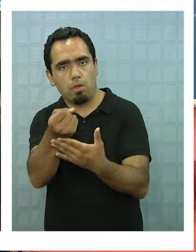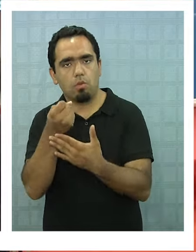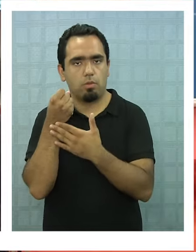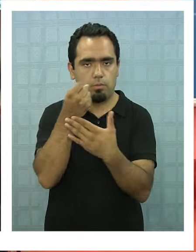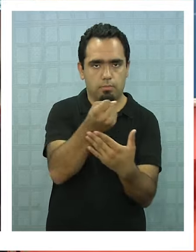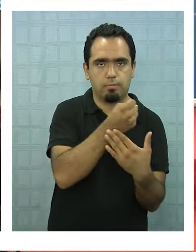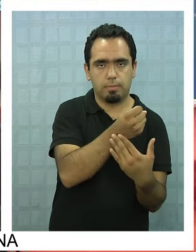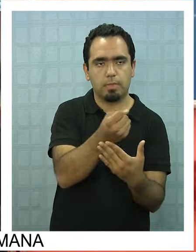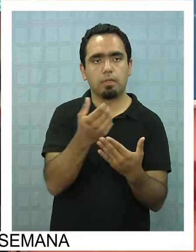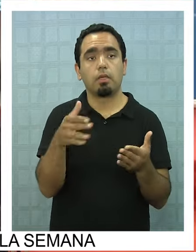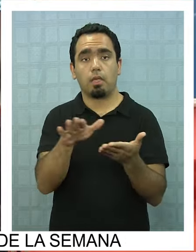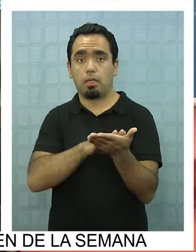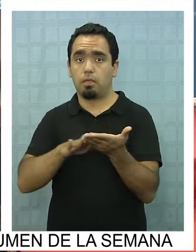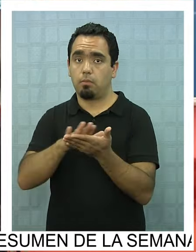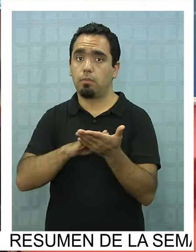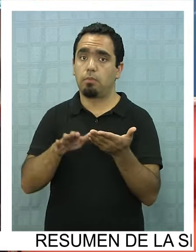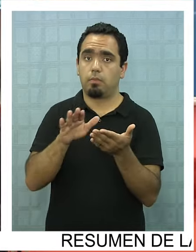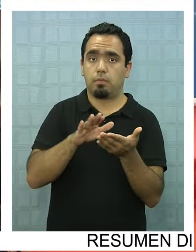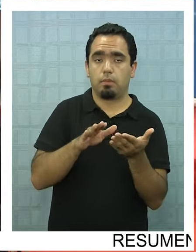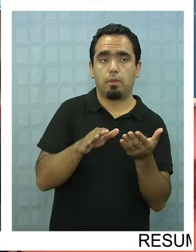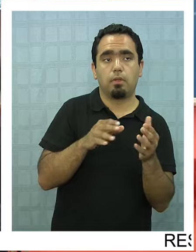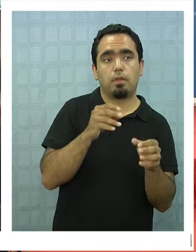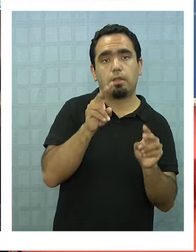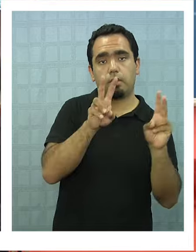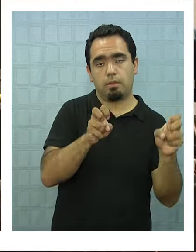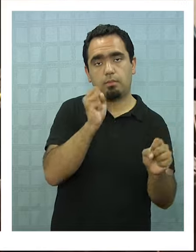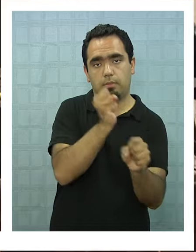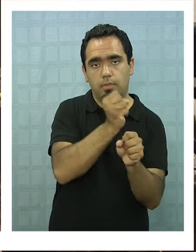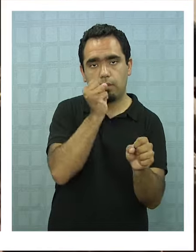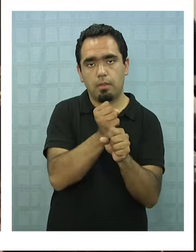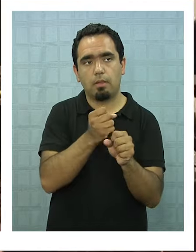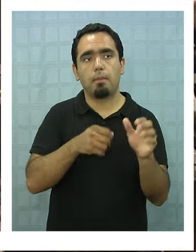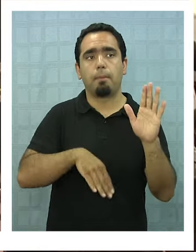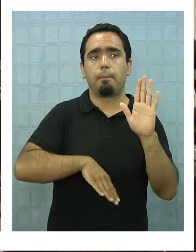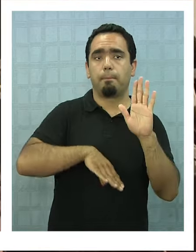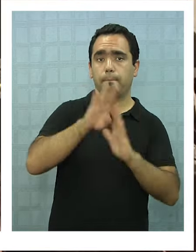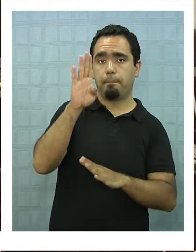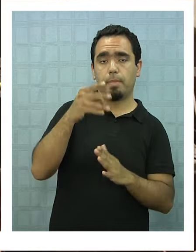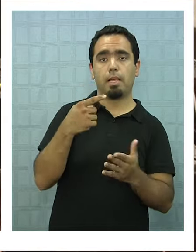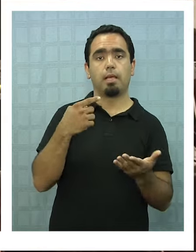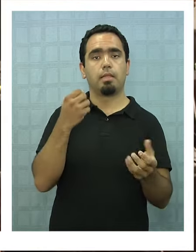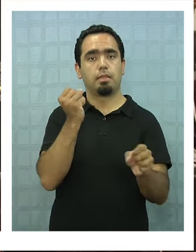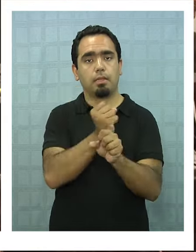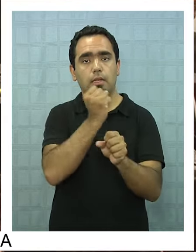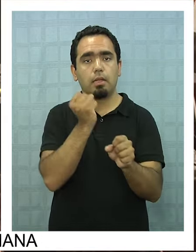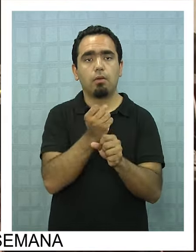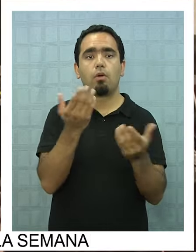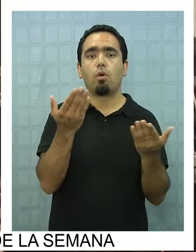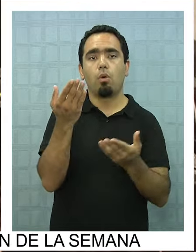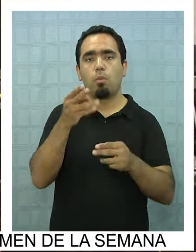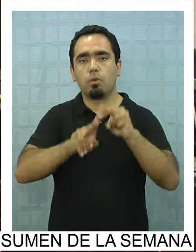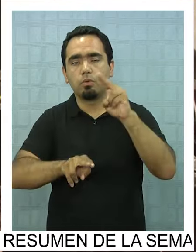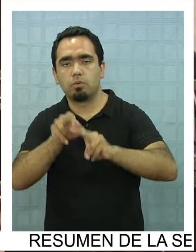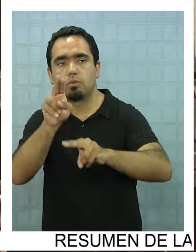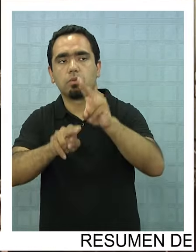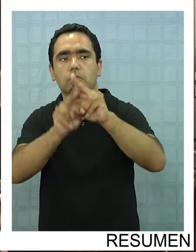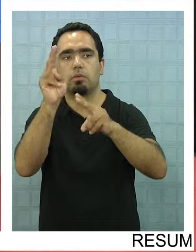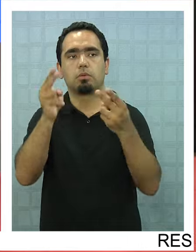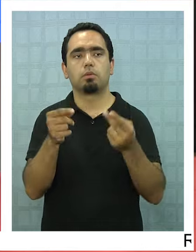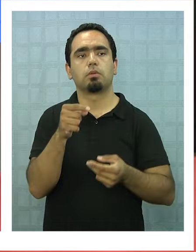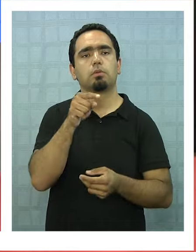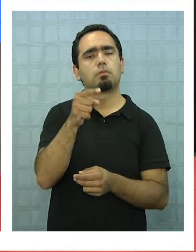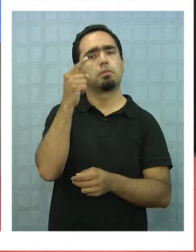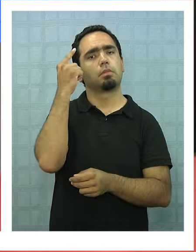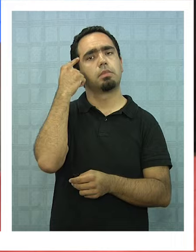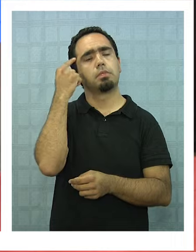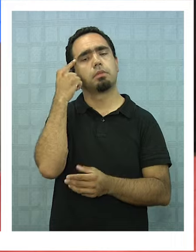indirecta. A modo de ejemplo, en el ámbito laboral, durante el periodo de mayor demanda de trabajo, que es durante la construcción,